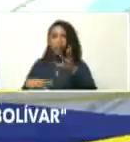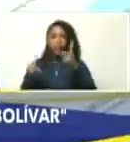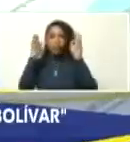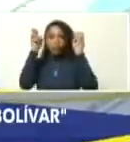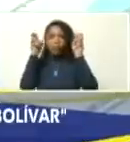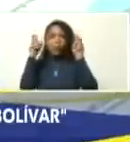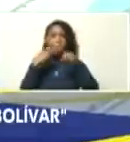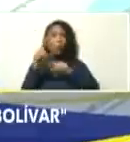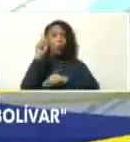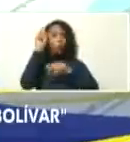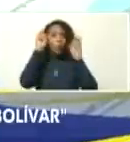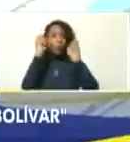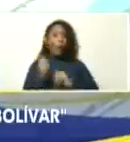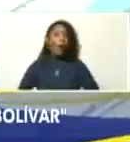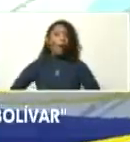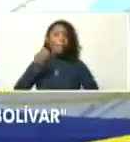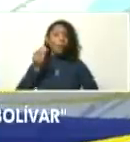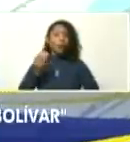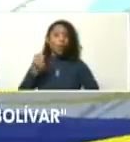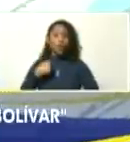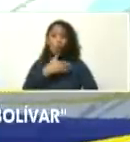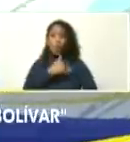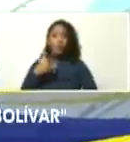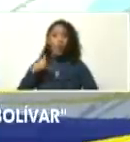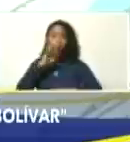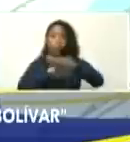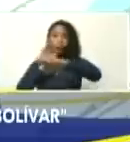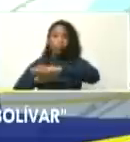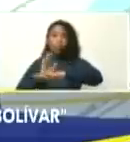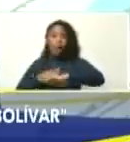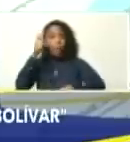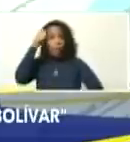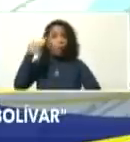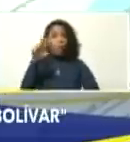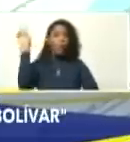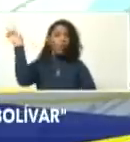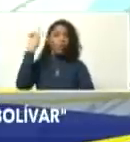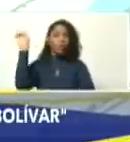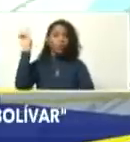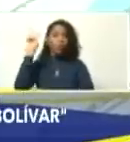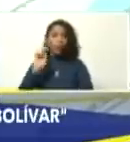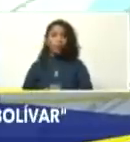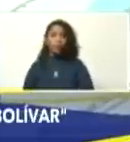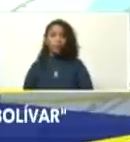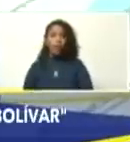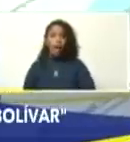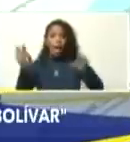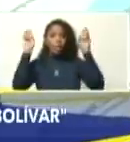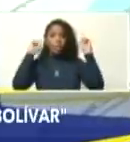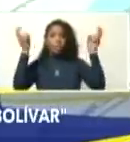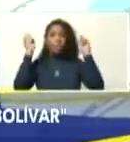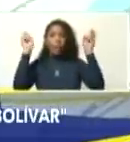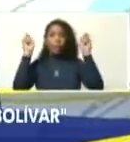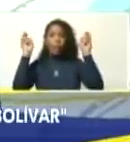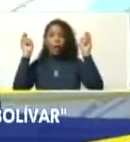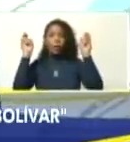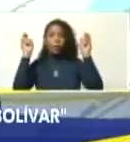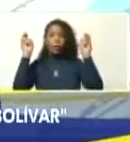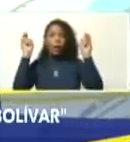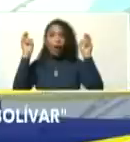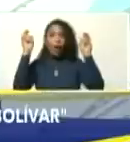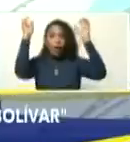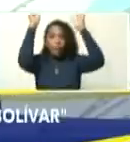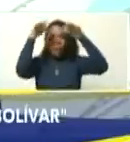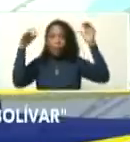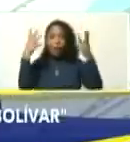Pero un tema muy importante, así quiero alertar al pueblo de Venezuela. Producto de la onda tropical